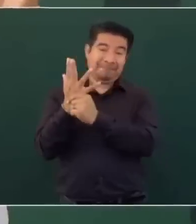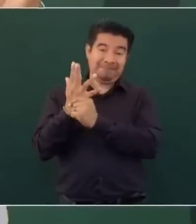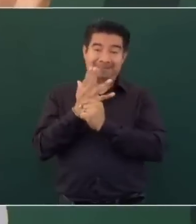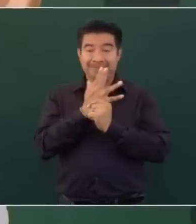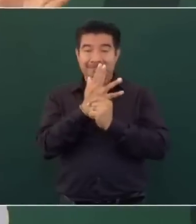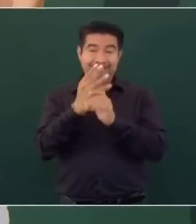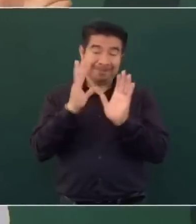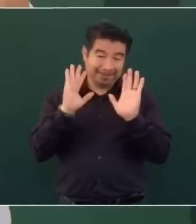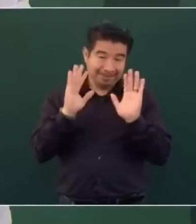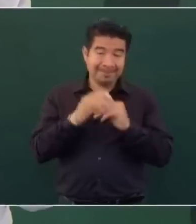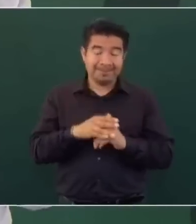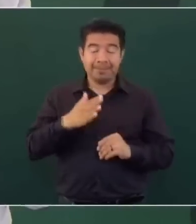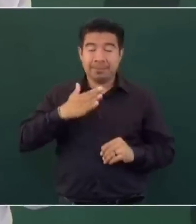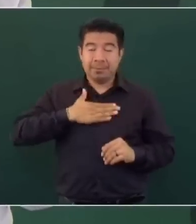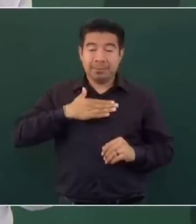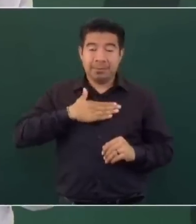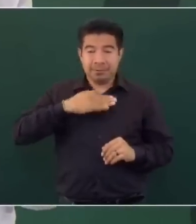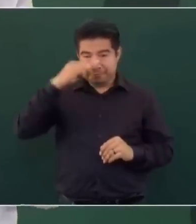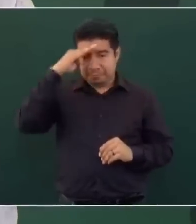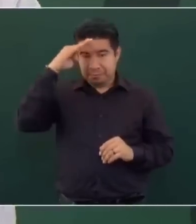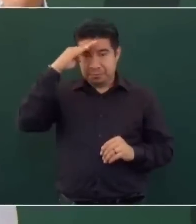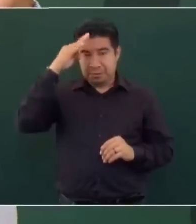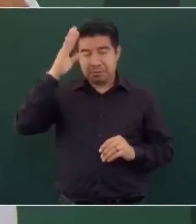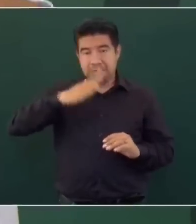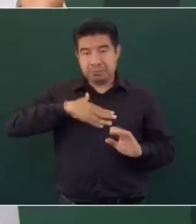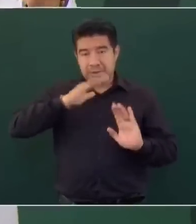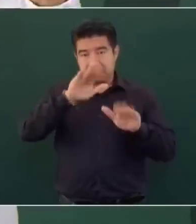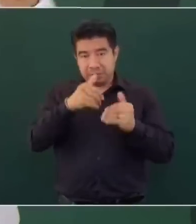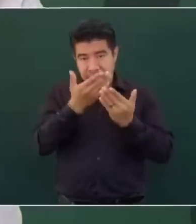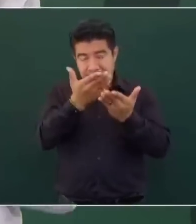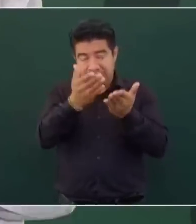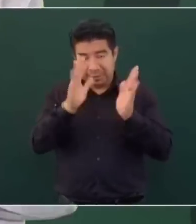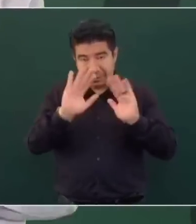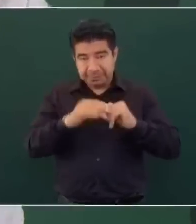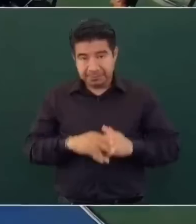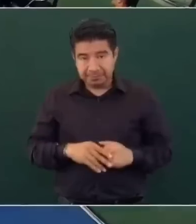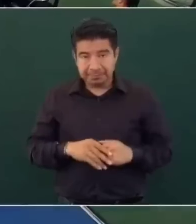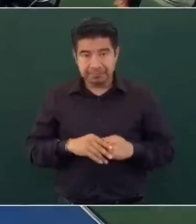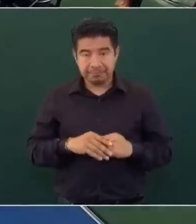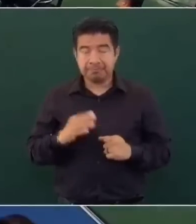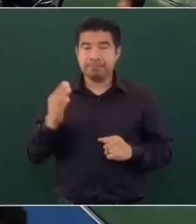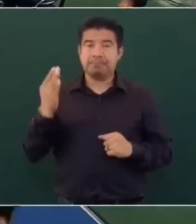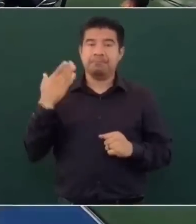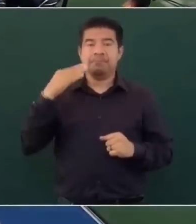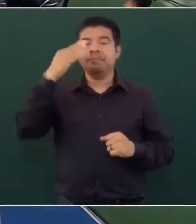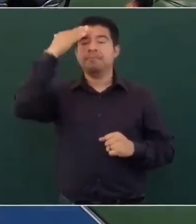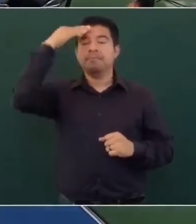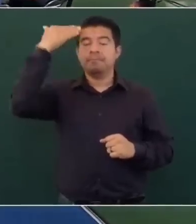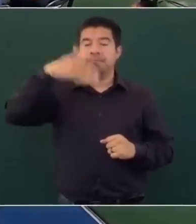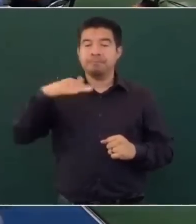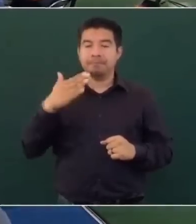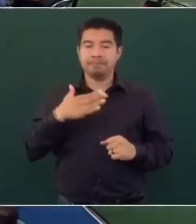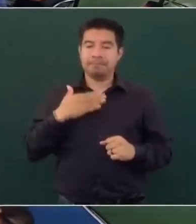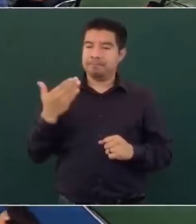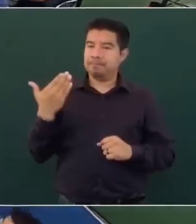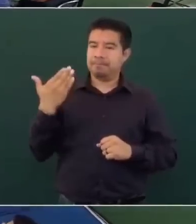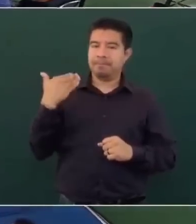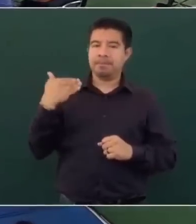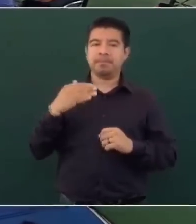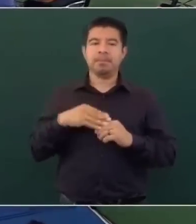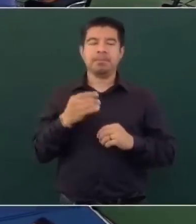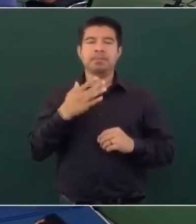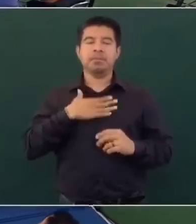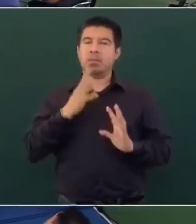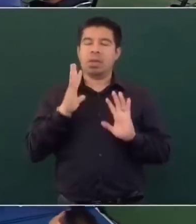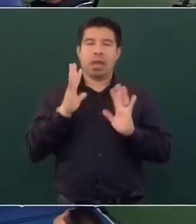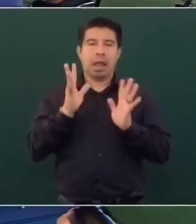Lo que yo pienso, ya sabía, hasta de antemano lo